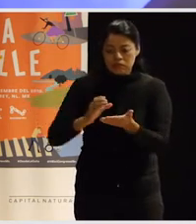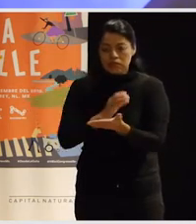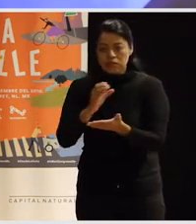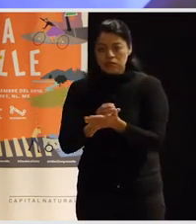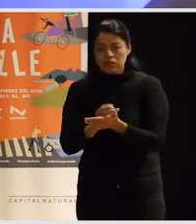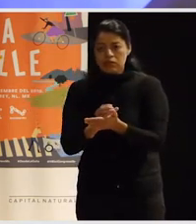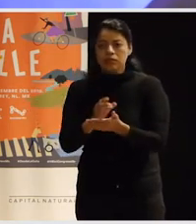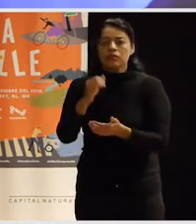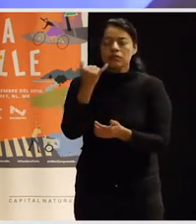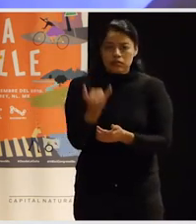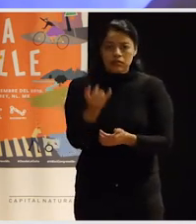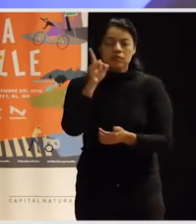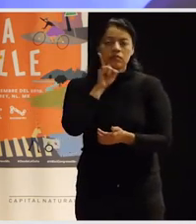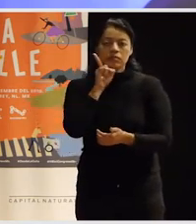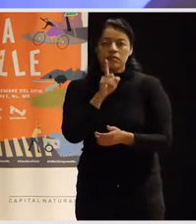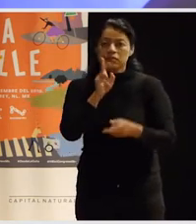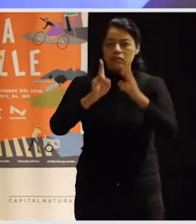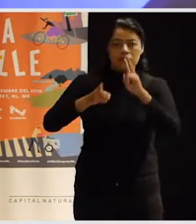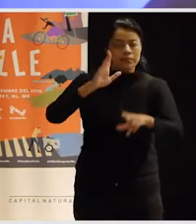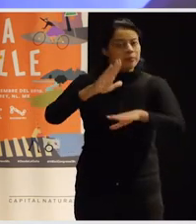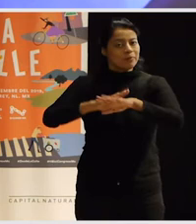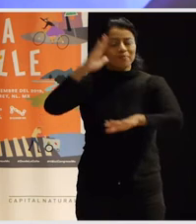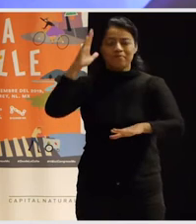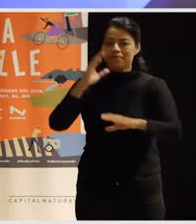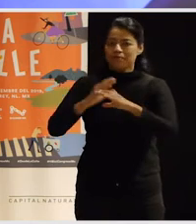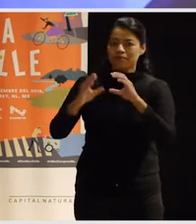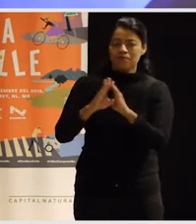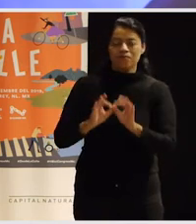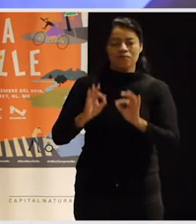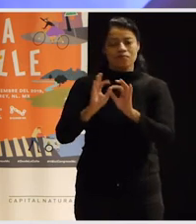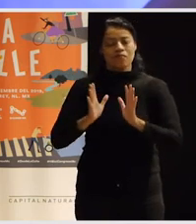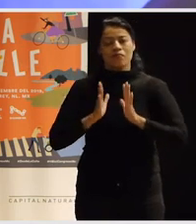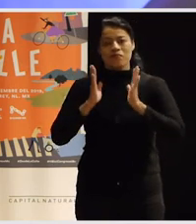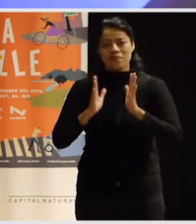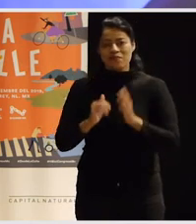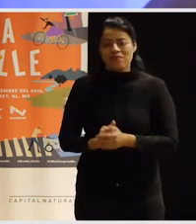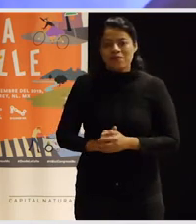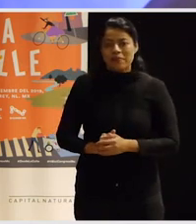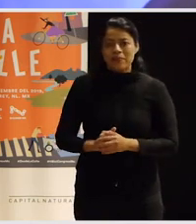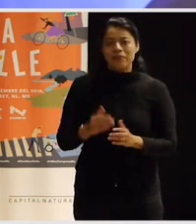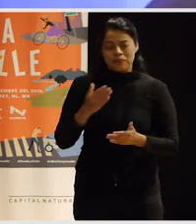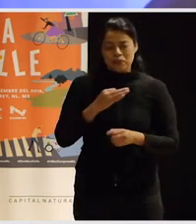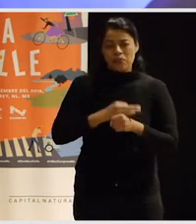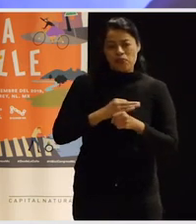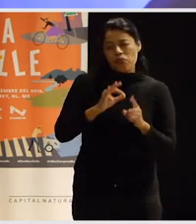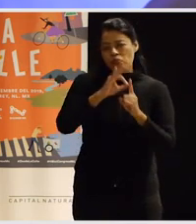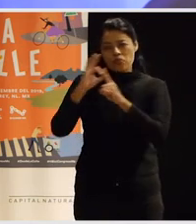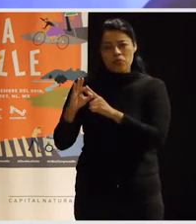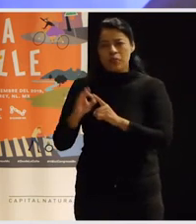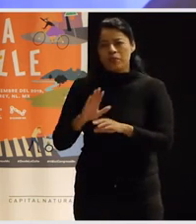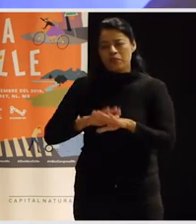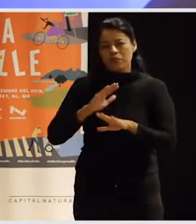Y bueno, además nos va a contar otras sorpresas, ahora que se presente un poco más en la charla.